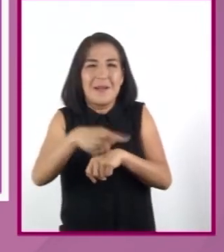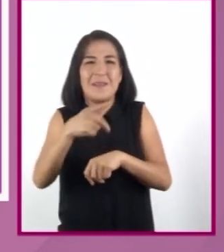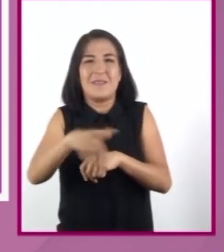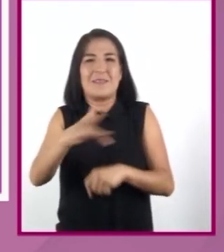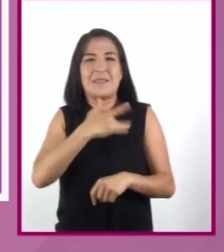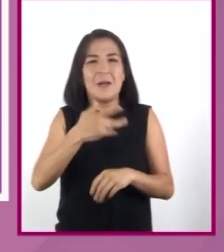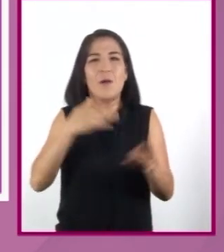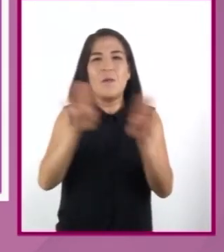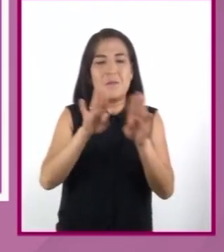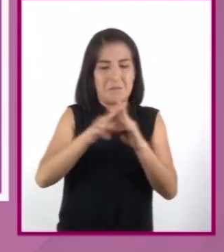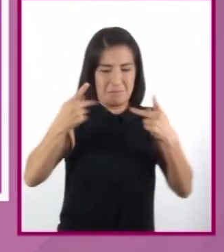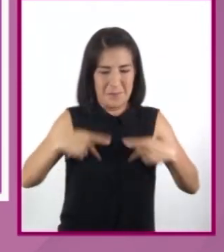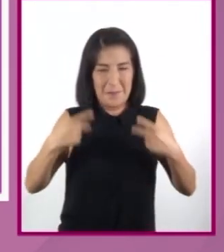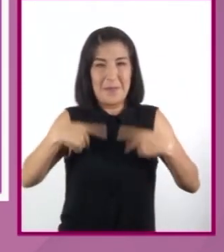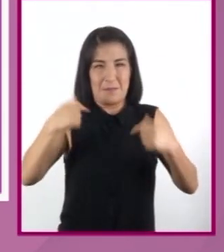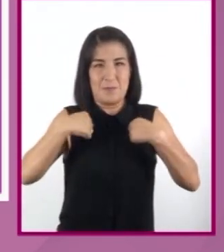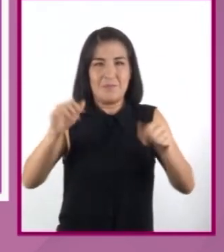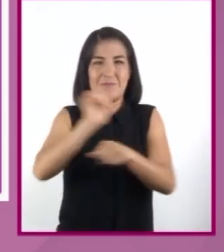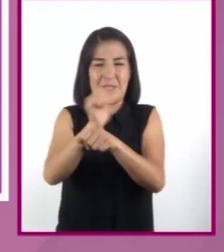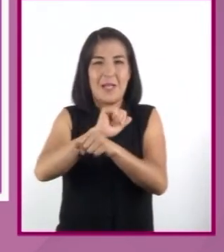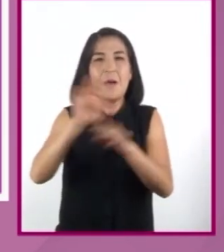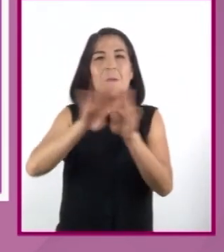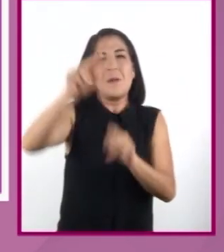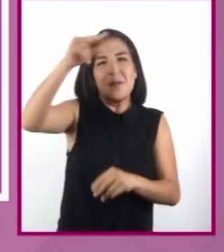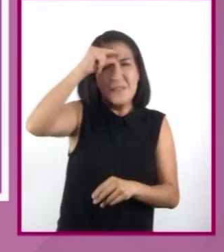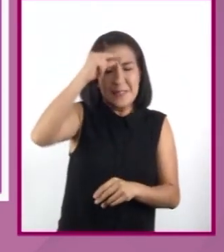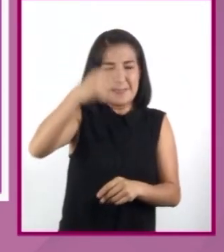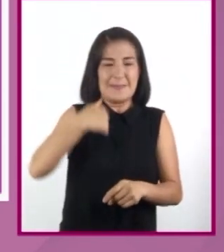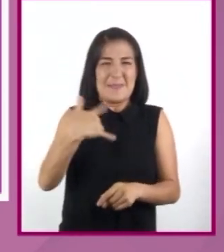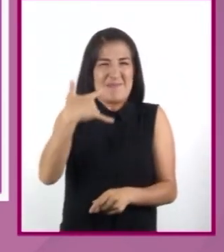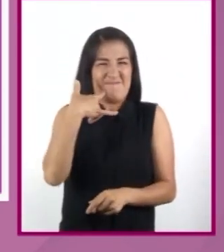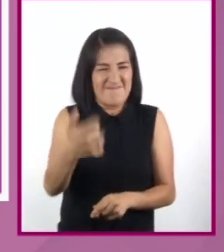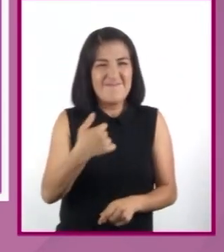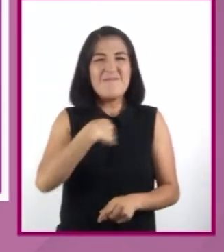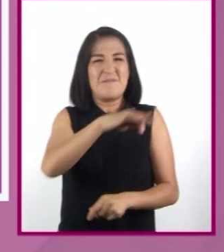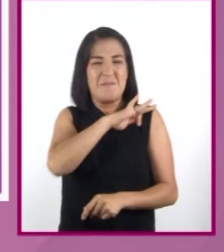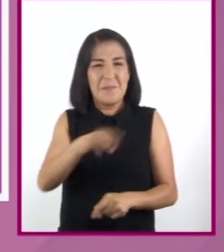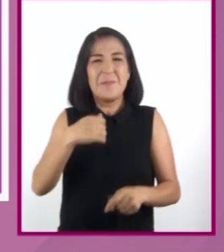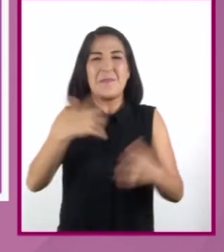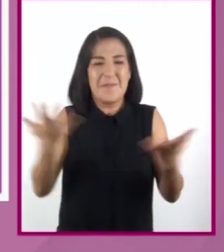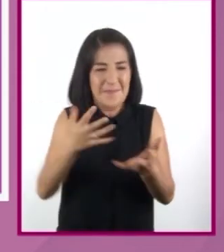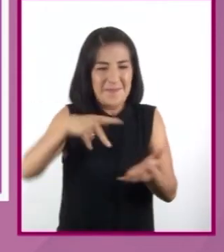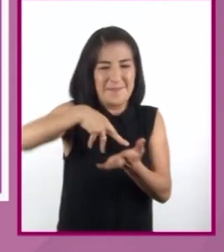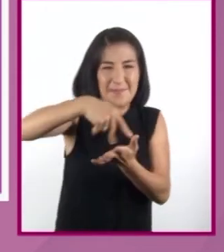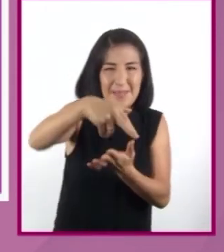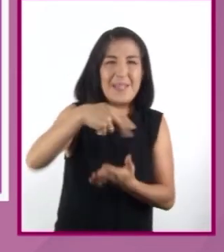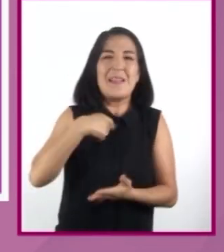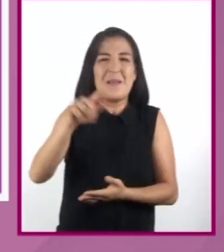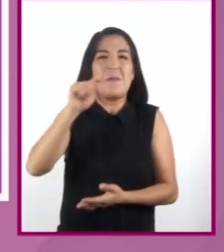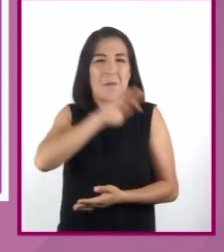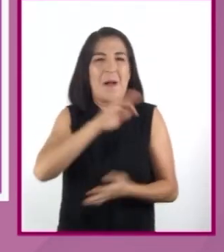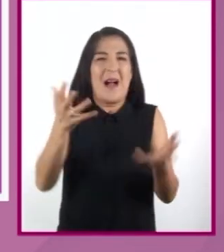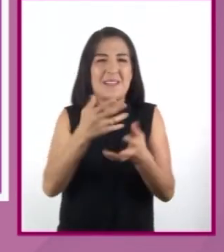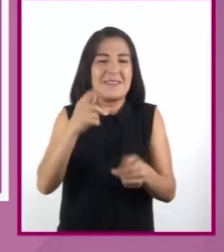muestran inteligencia, pericia y valentía para enfrentar los peligros y el misterio que los acechan.